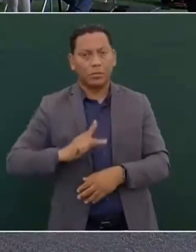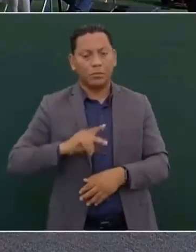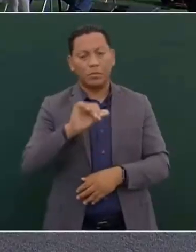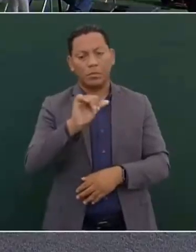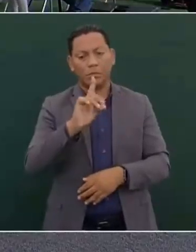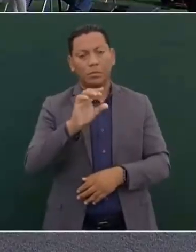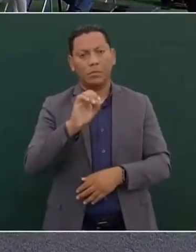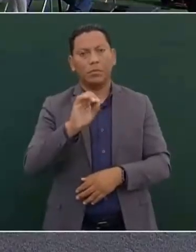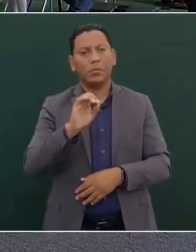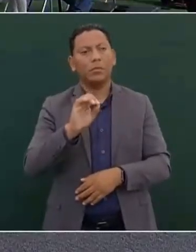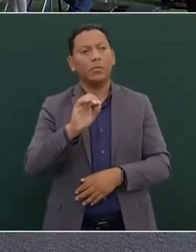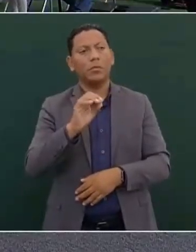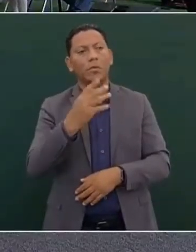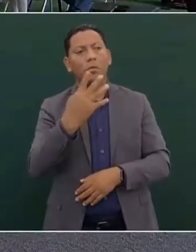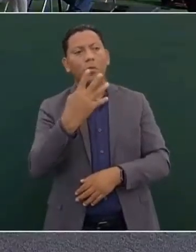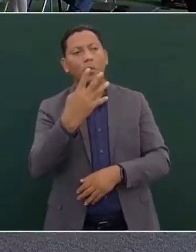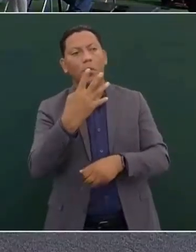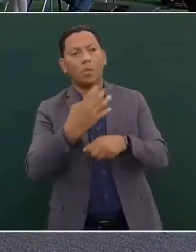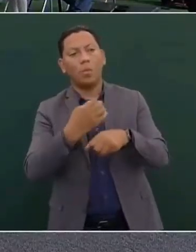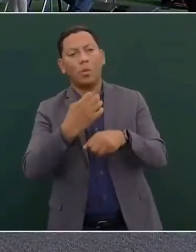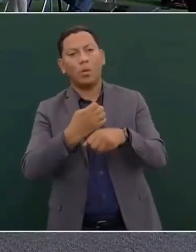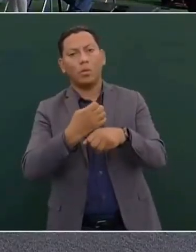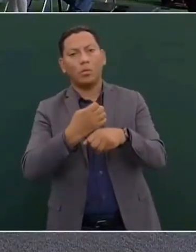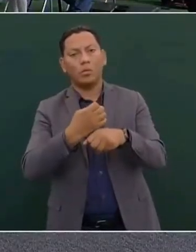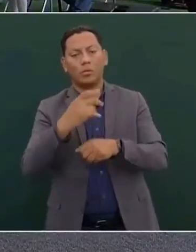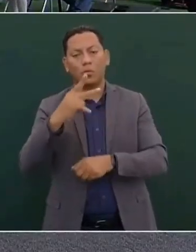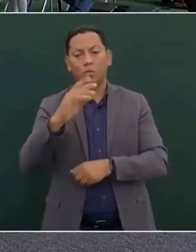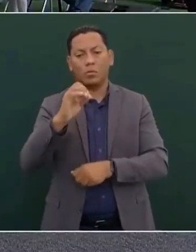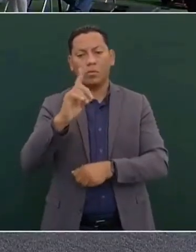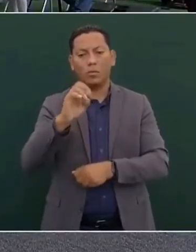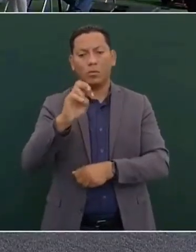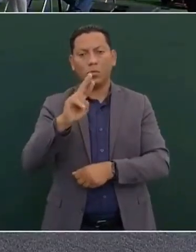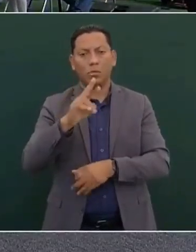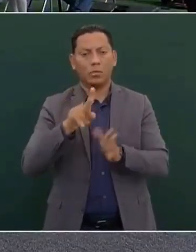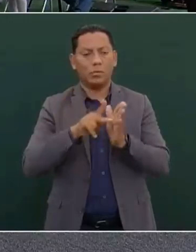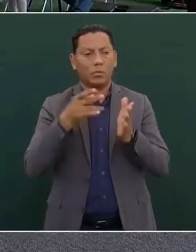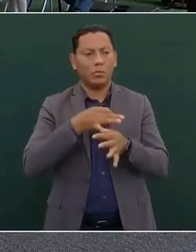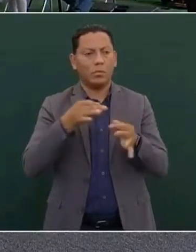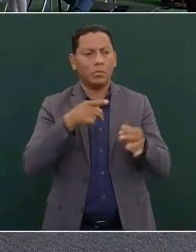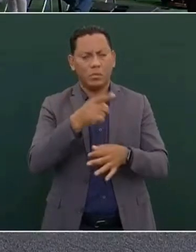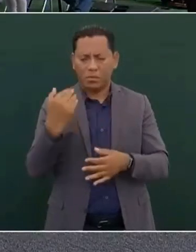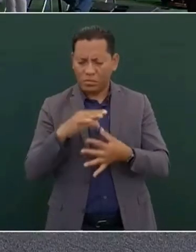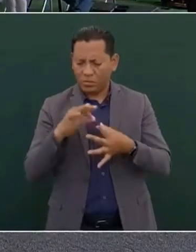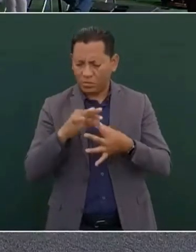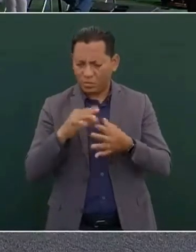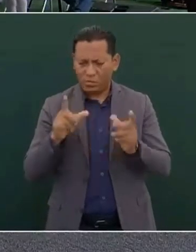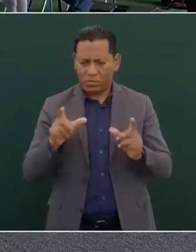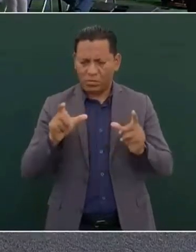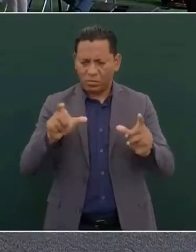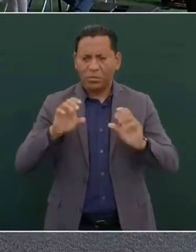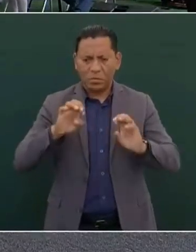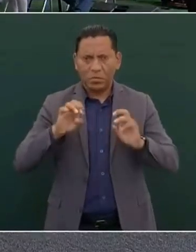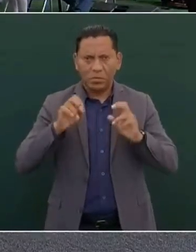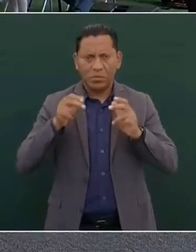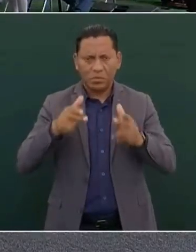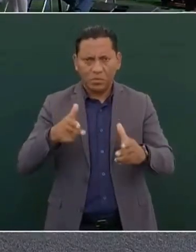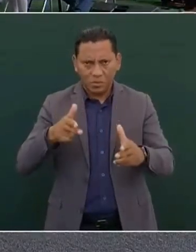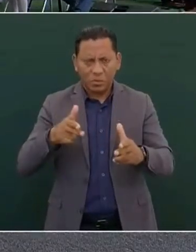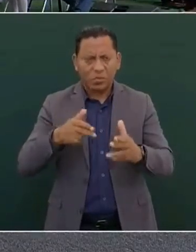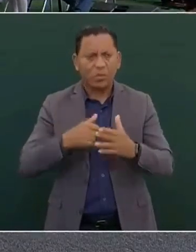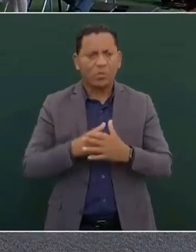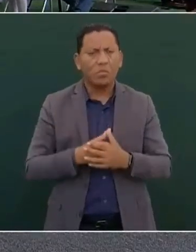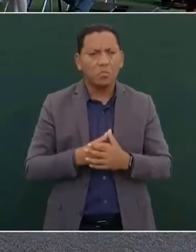de Cuarto Poder. A inicio de la conferencia hablaban del tema de seguridad y cómo está Chiapas en términos general, decían,